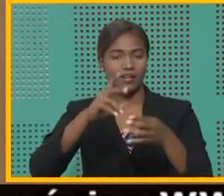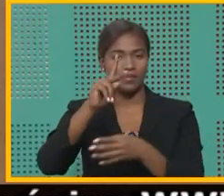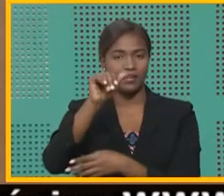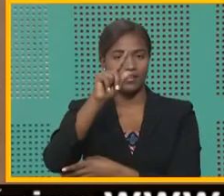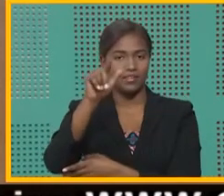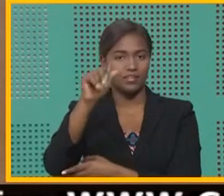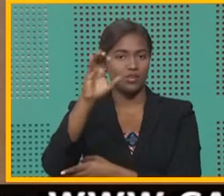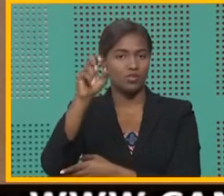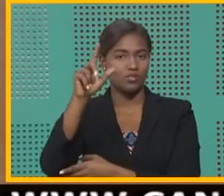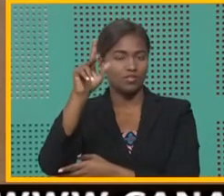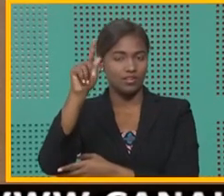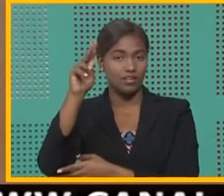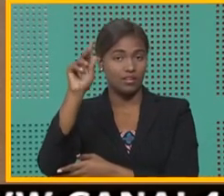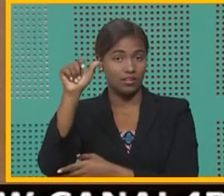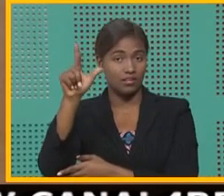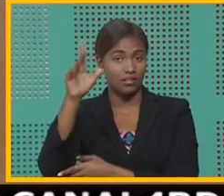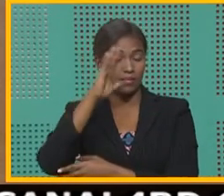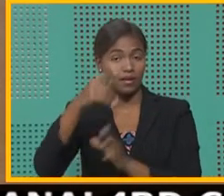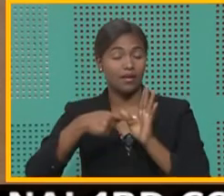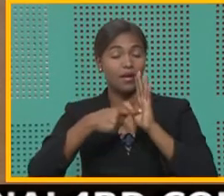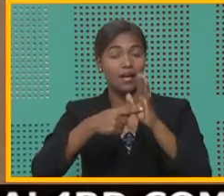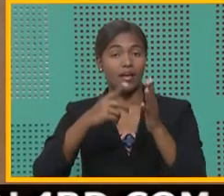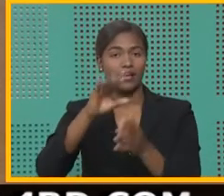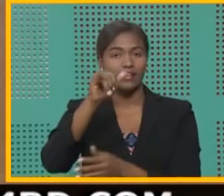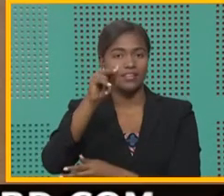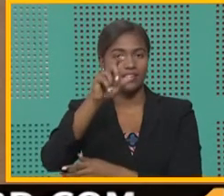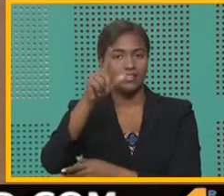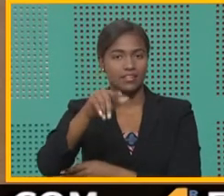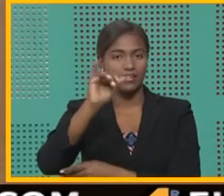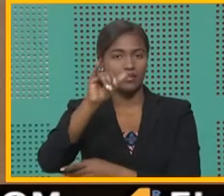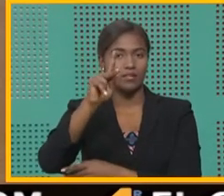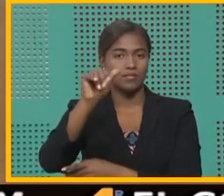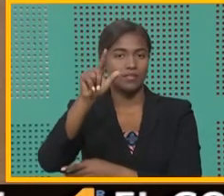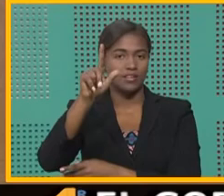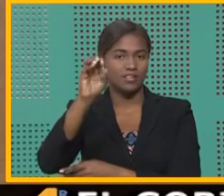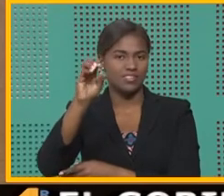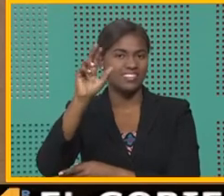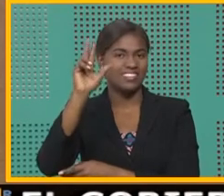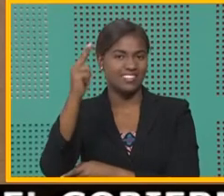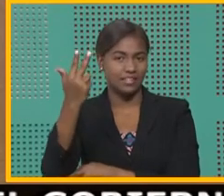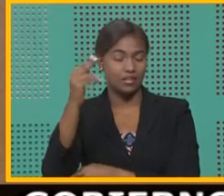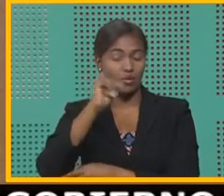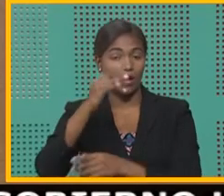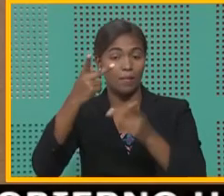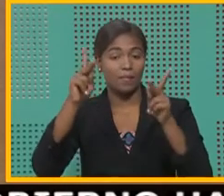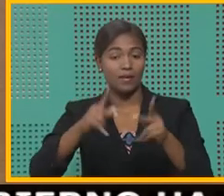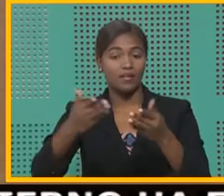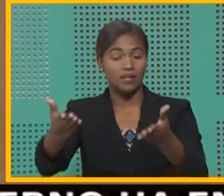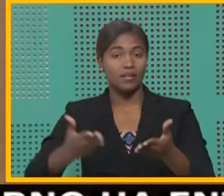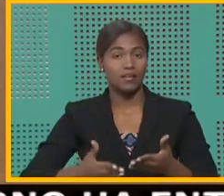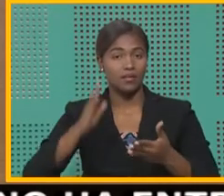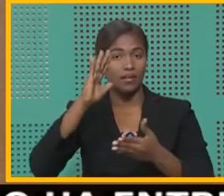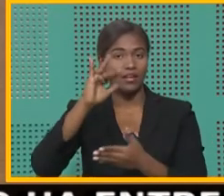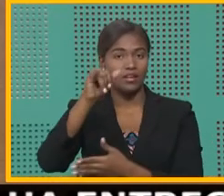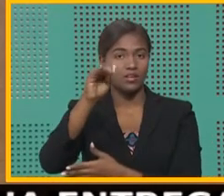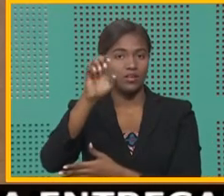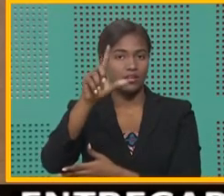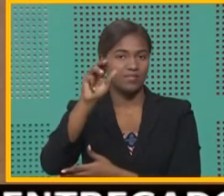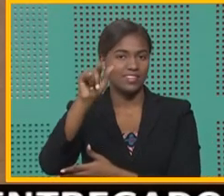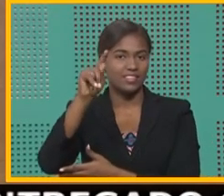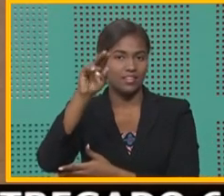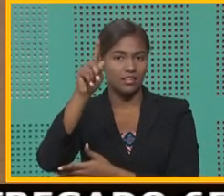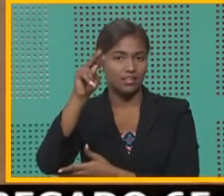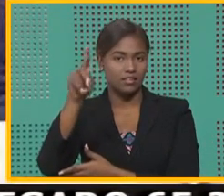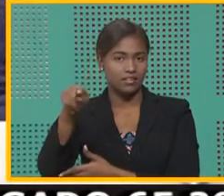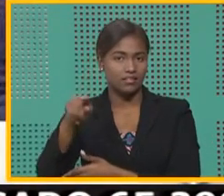Solano en el que se presentará Yacer Tejeda y Palotre. Y como artista invitado tendremos a Joel Martín. Detallamos.